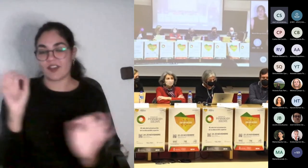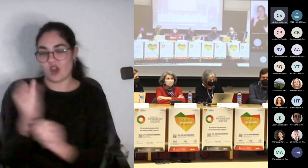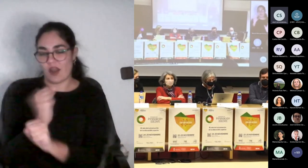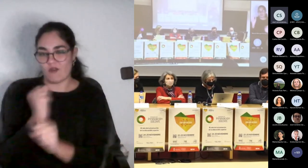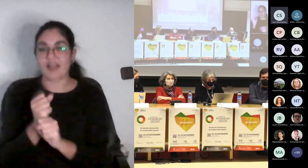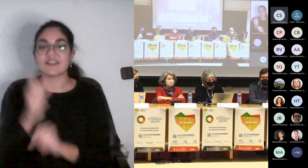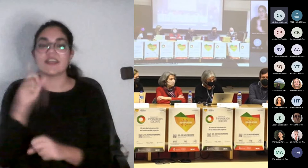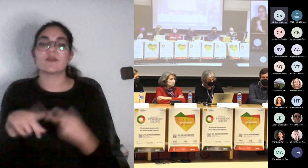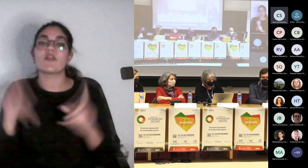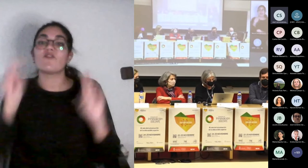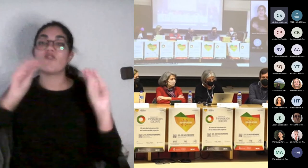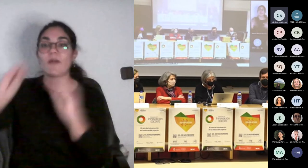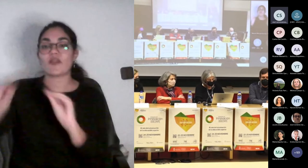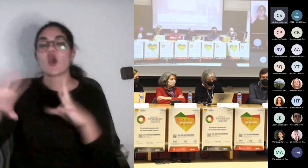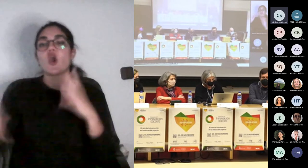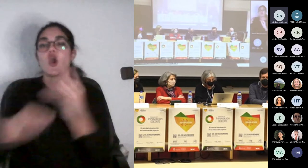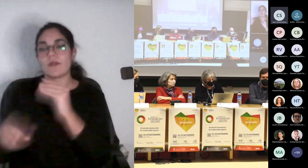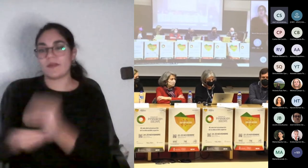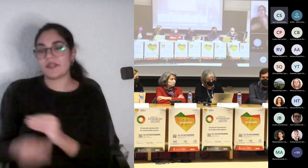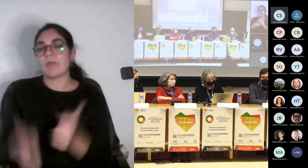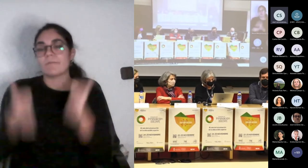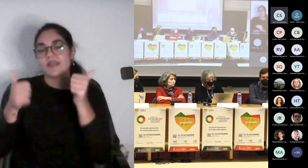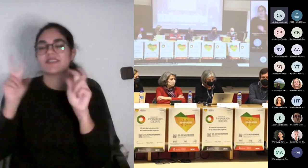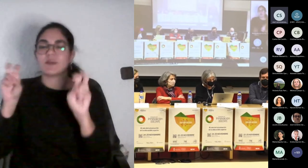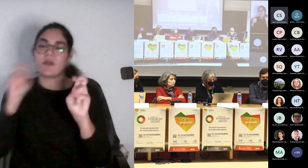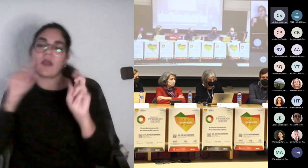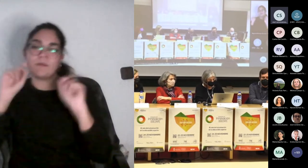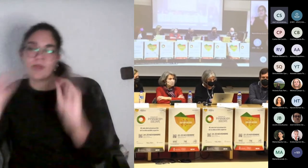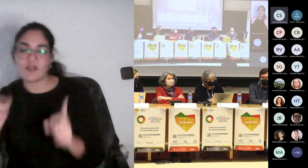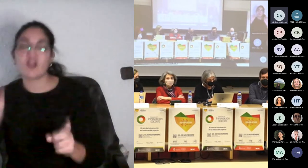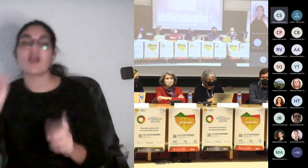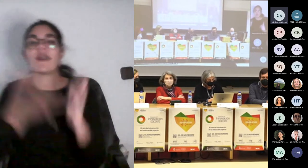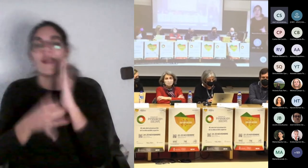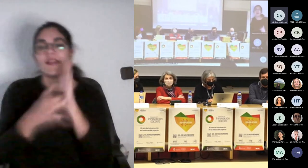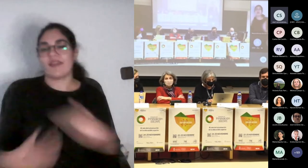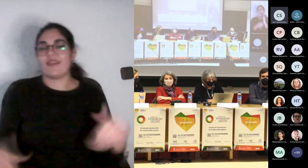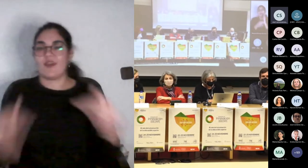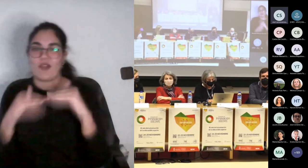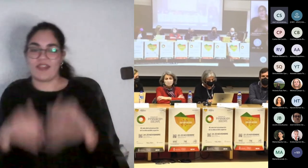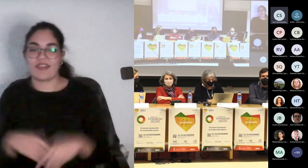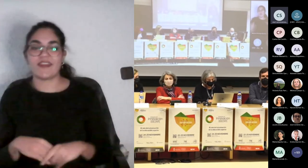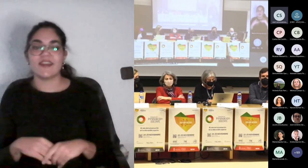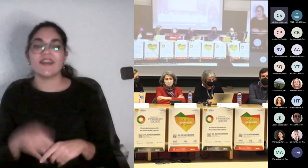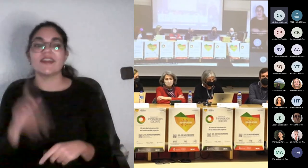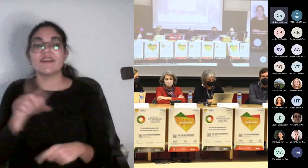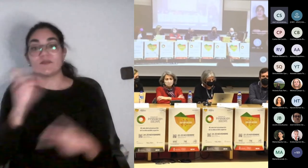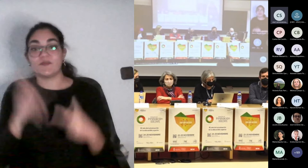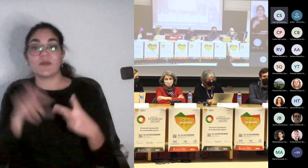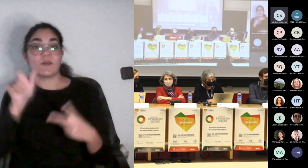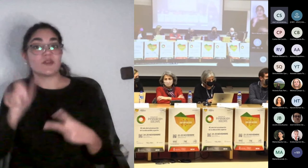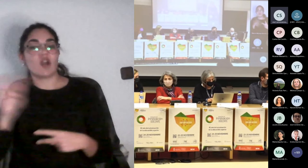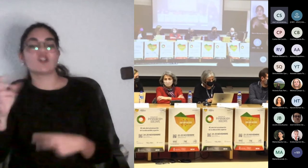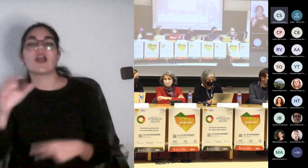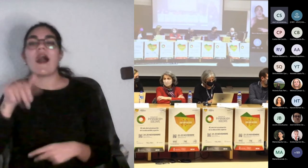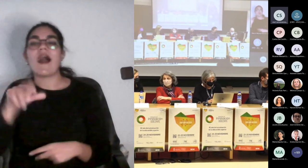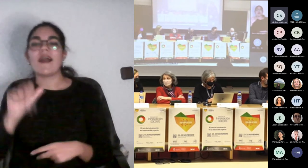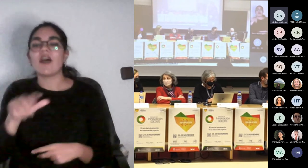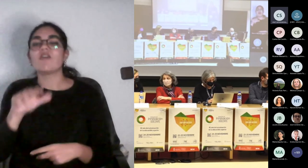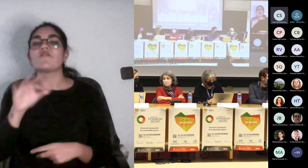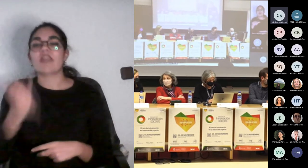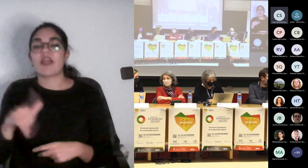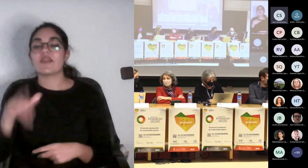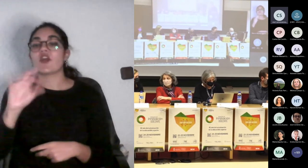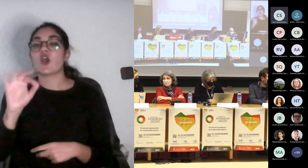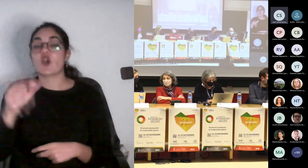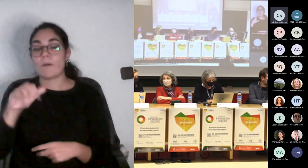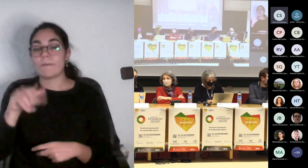complementaria en áreas relacionadas con la prevención, calidad e igualdad. Y Ana Fernández Romera, doctora en Ciencias de la Información por